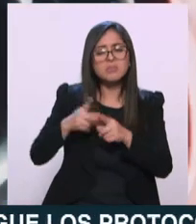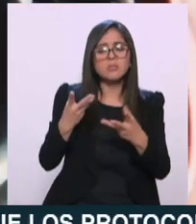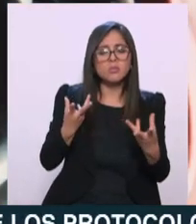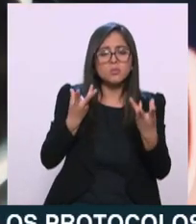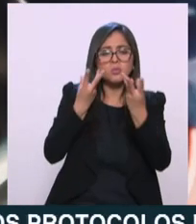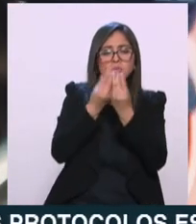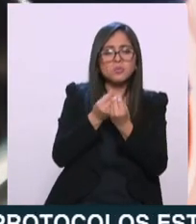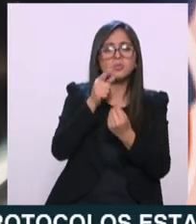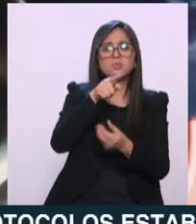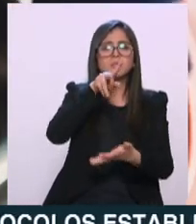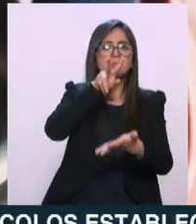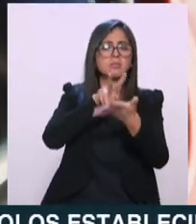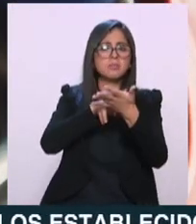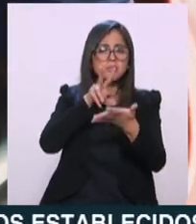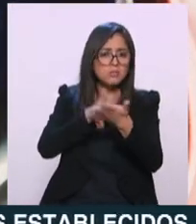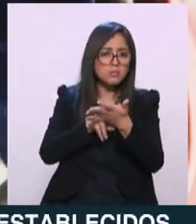valor